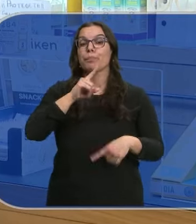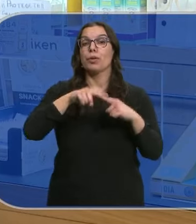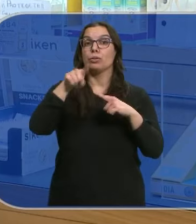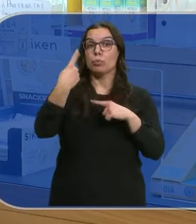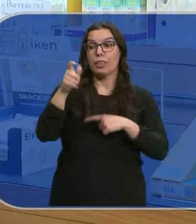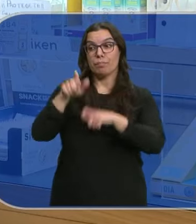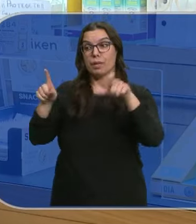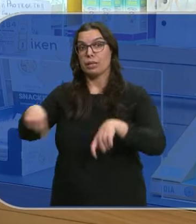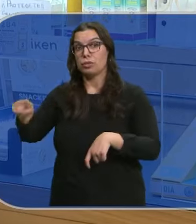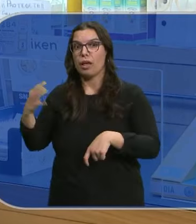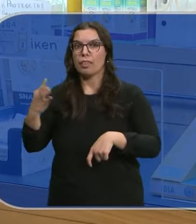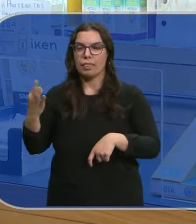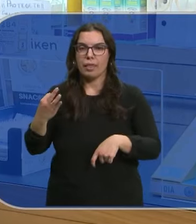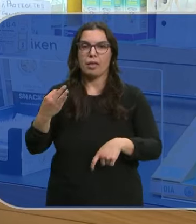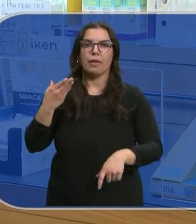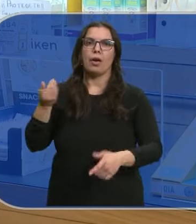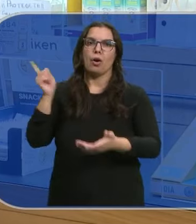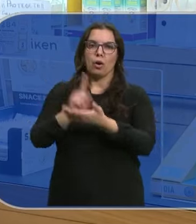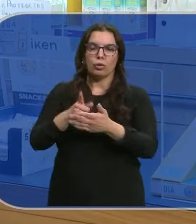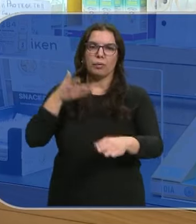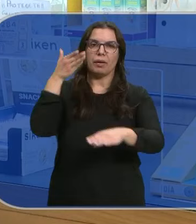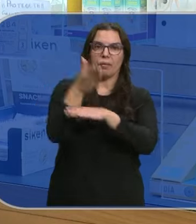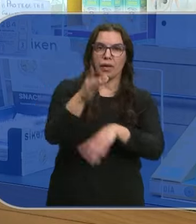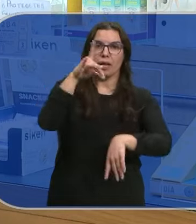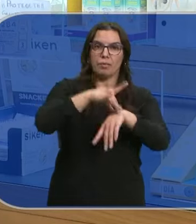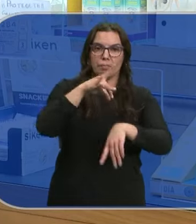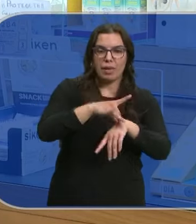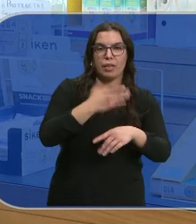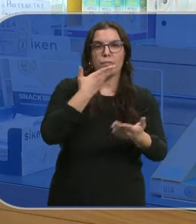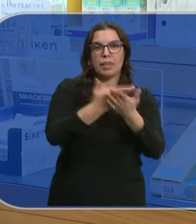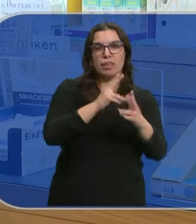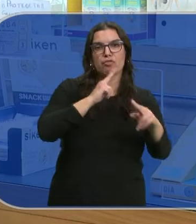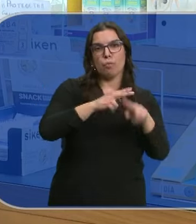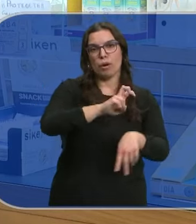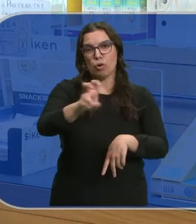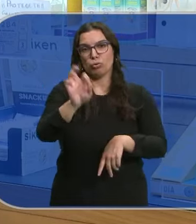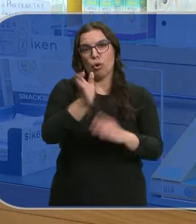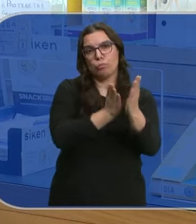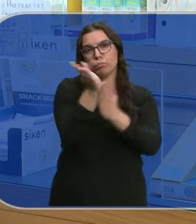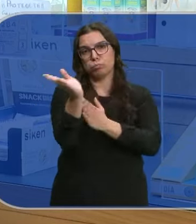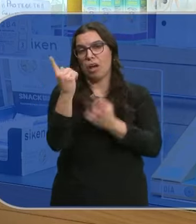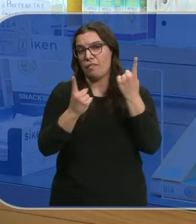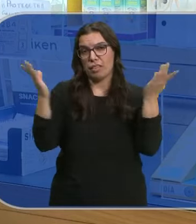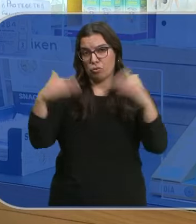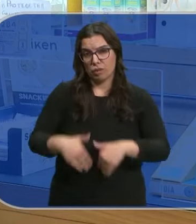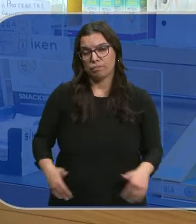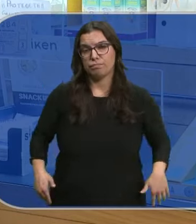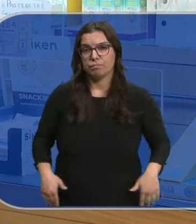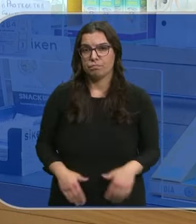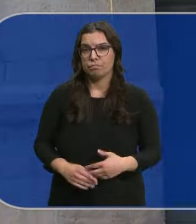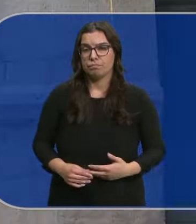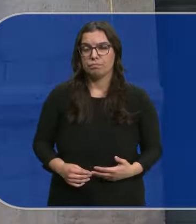provoca Que los pacientes Tengan que volver al médico Para pedir otra receta O decantarse Por una alternativa Que a veces no existe